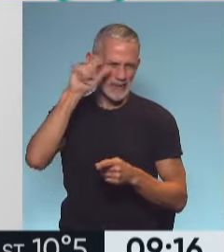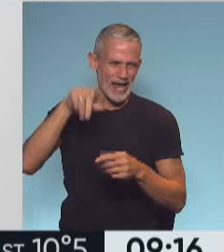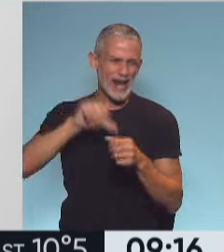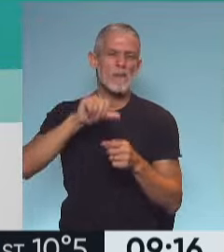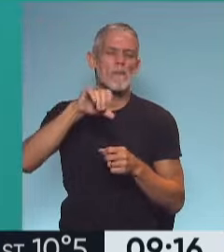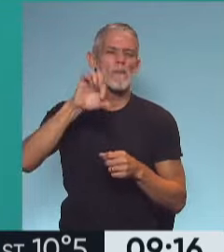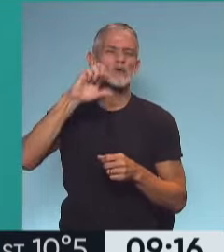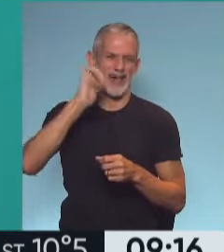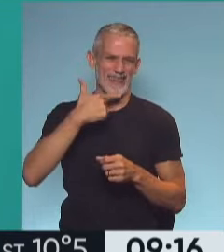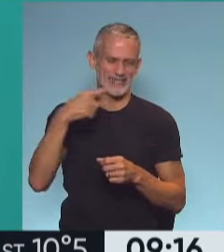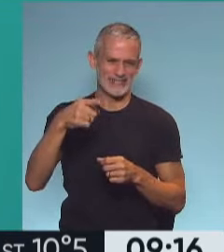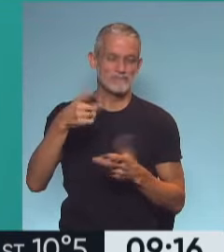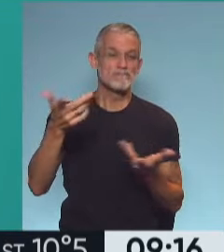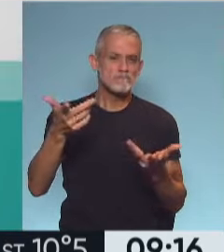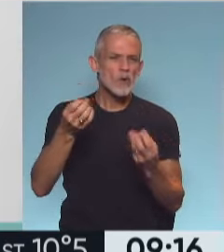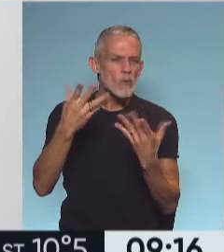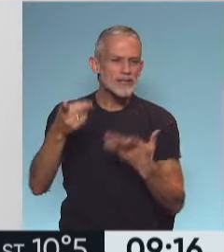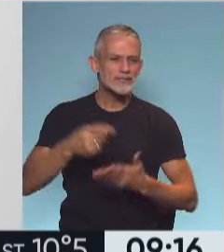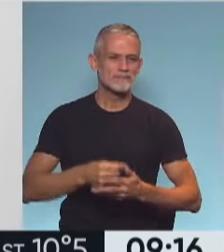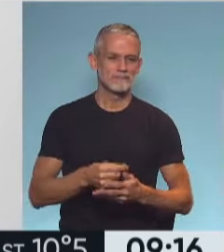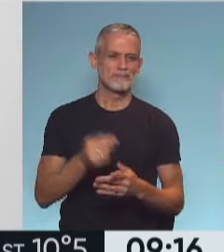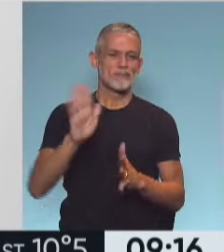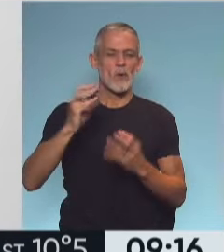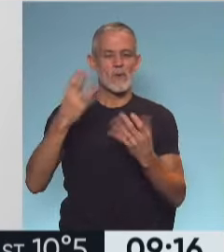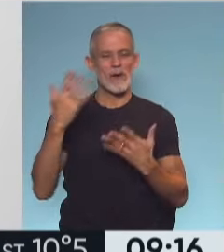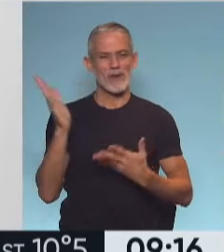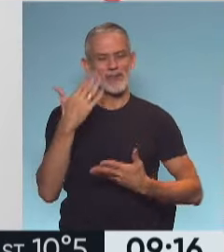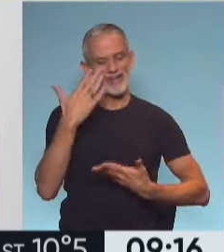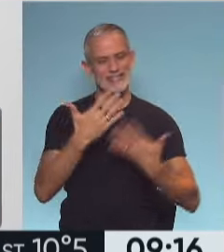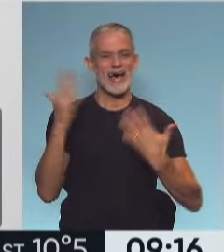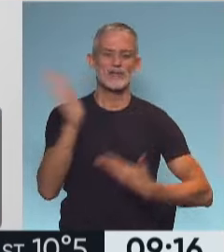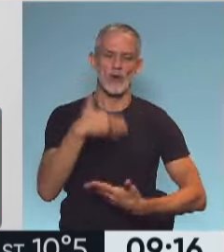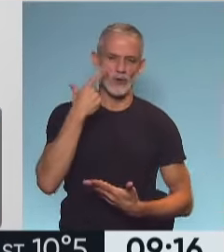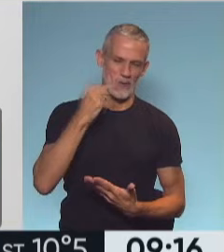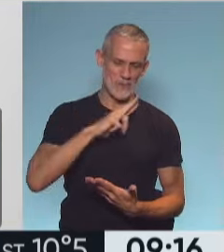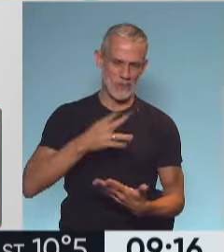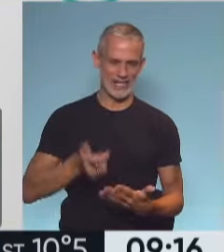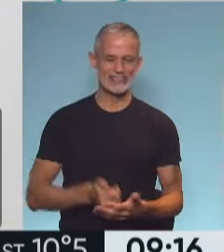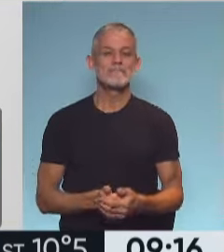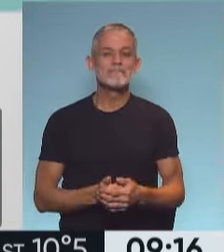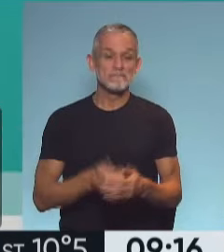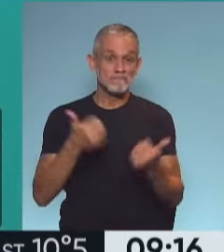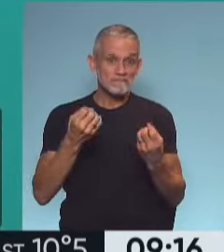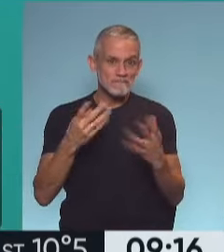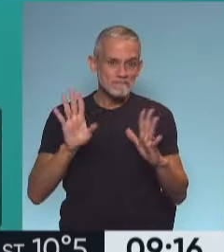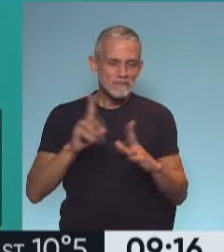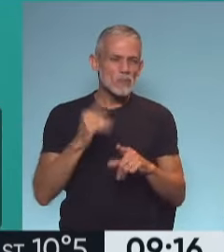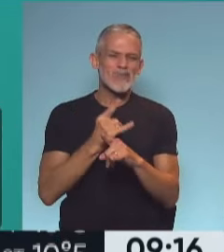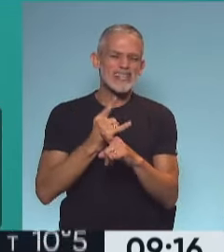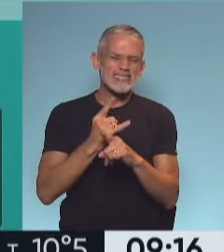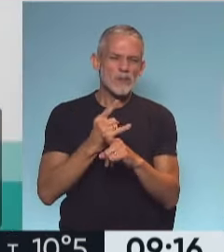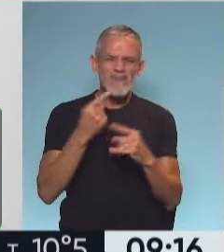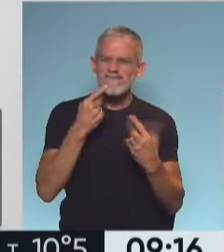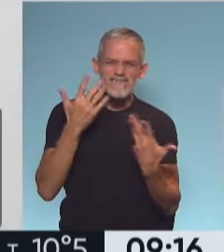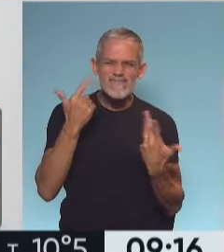Marcelo, ¿cómo te va? Muy buenos días. Hola, Natalia. Buenos días a todos y todas. ¿Cómo te va? Bien, muy bien. Siempre con mucha